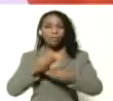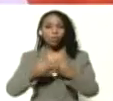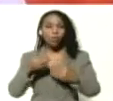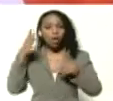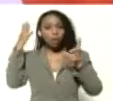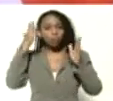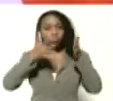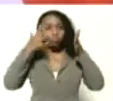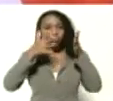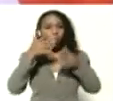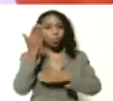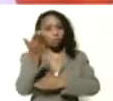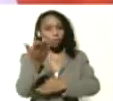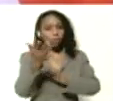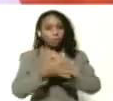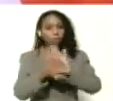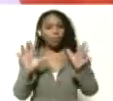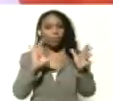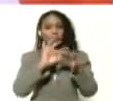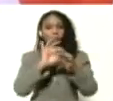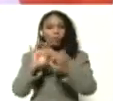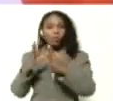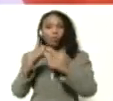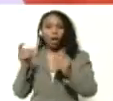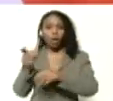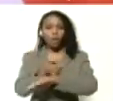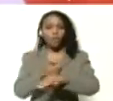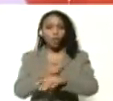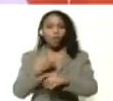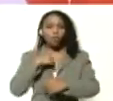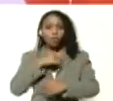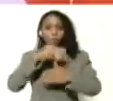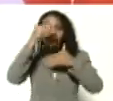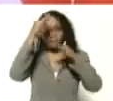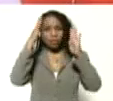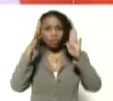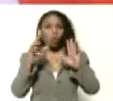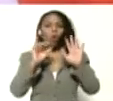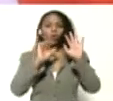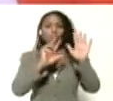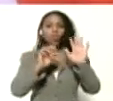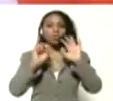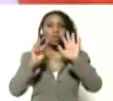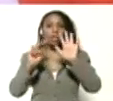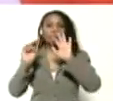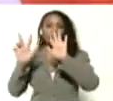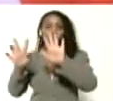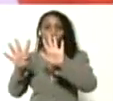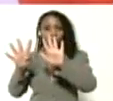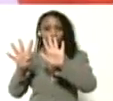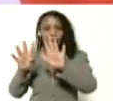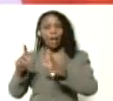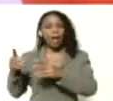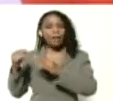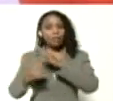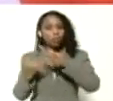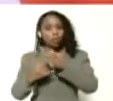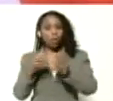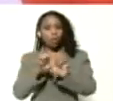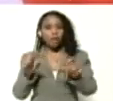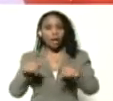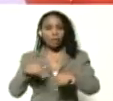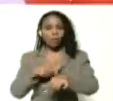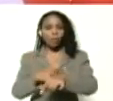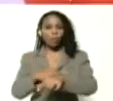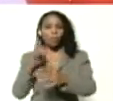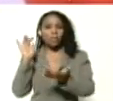orientado usted de manera mancomunada con todo el gobierno estamos atendiendo 879 instituciones educativas hasta este momento con la